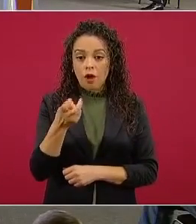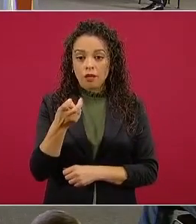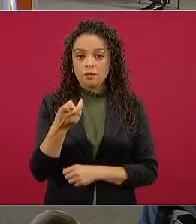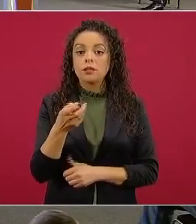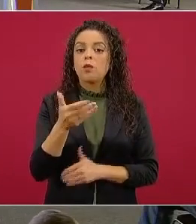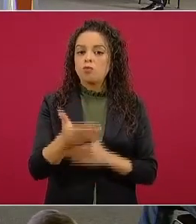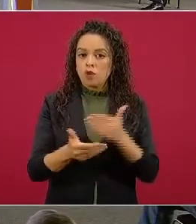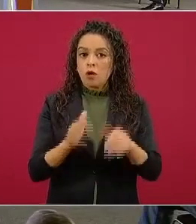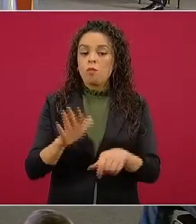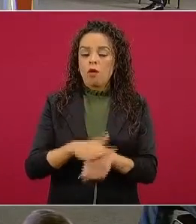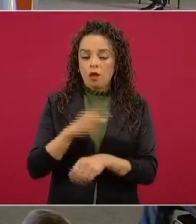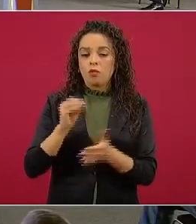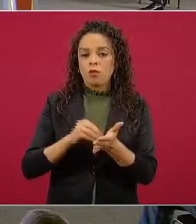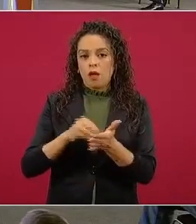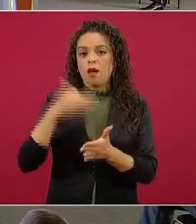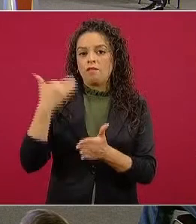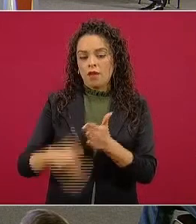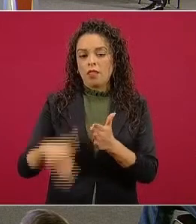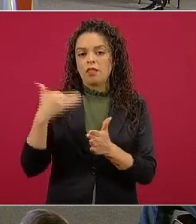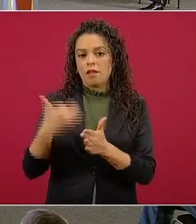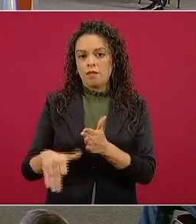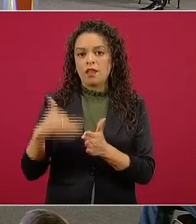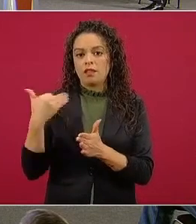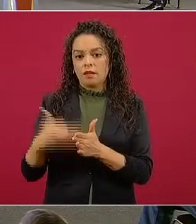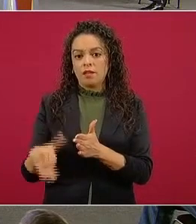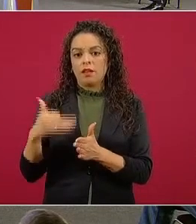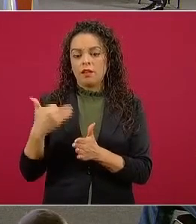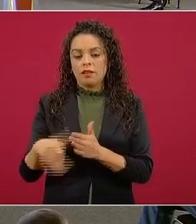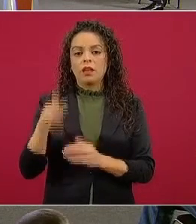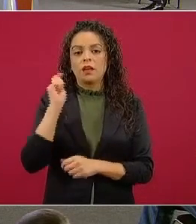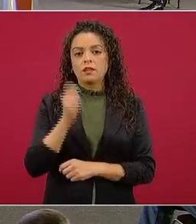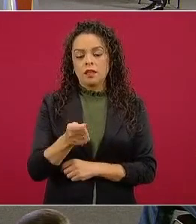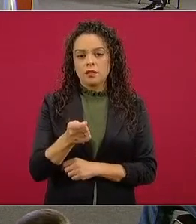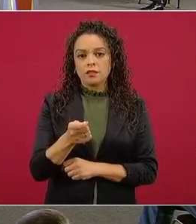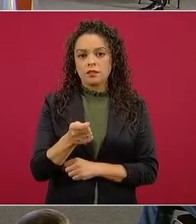está por aprobarse la